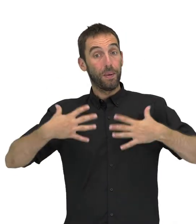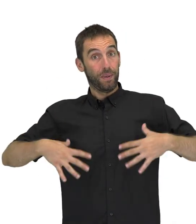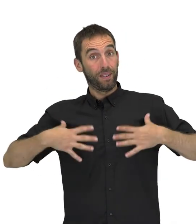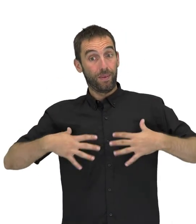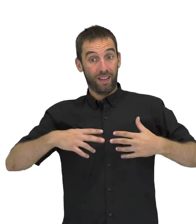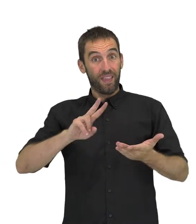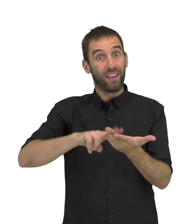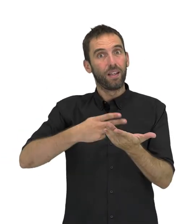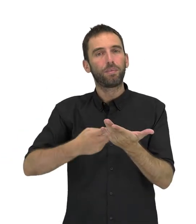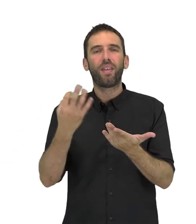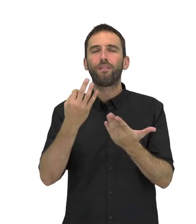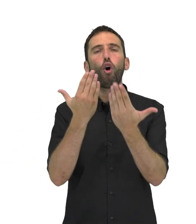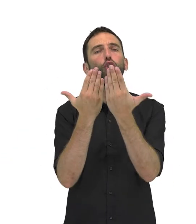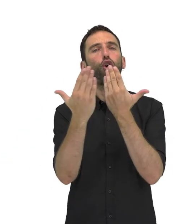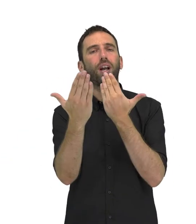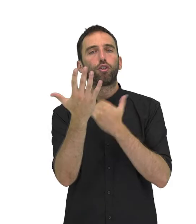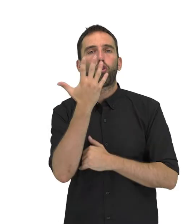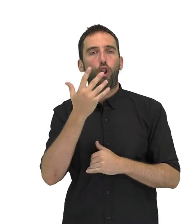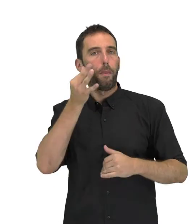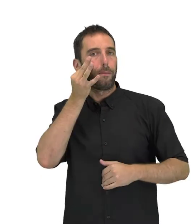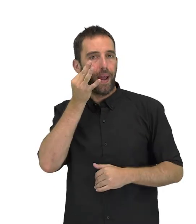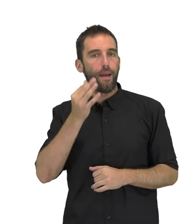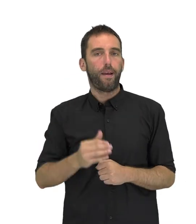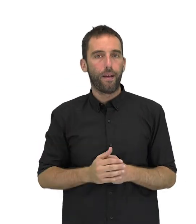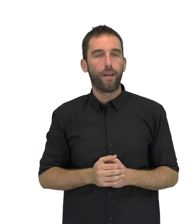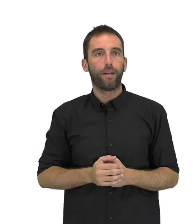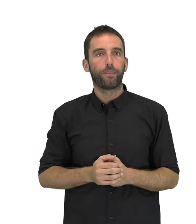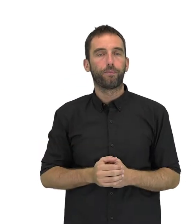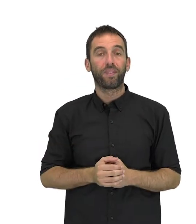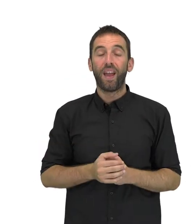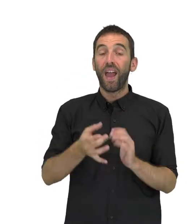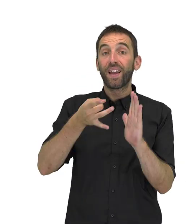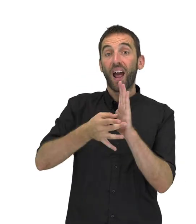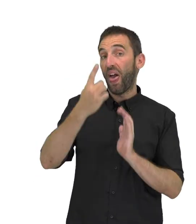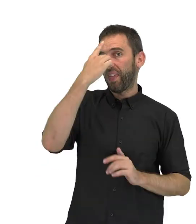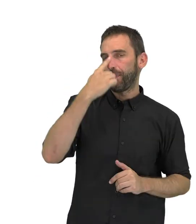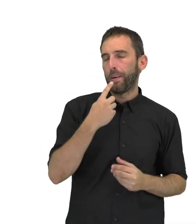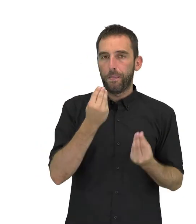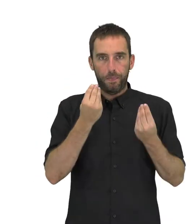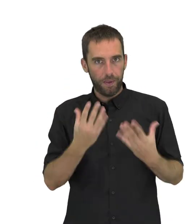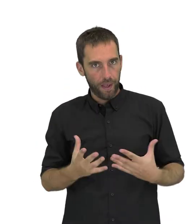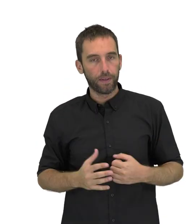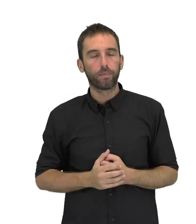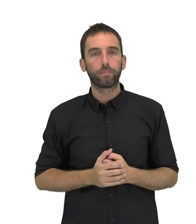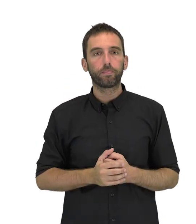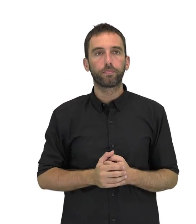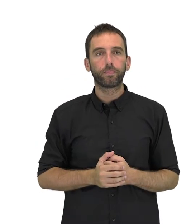vestimenta de quien interpreta contraste con su color de piel, una calidad adecuada de la imagen.